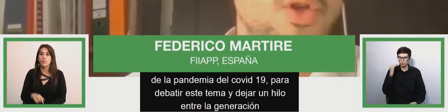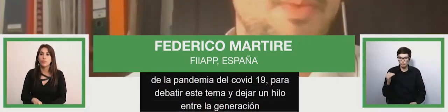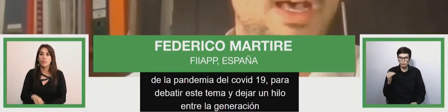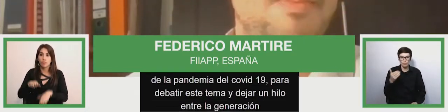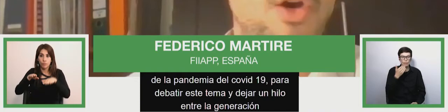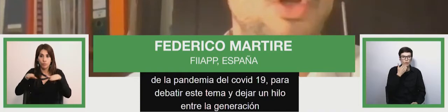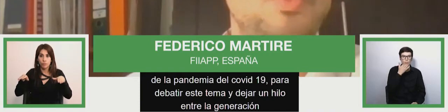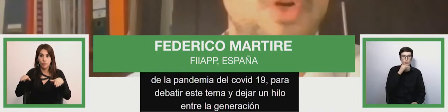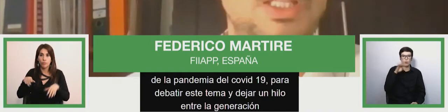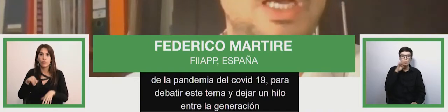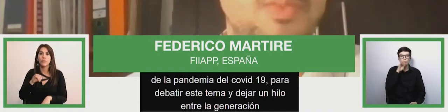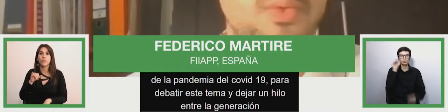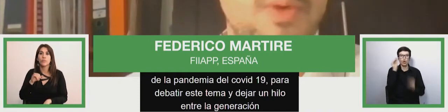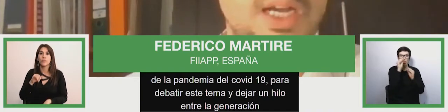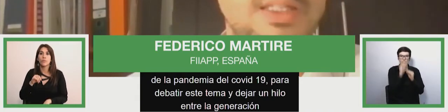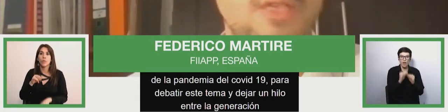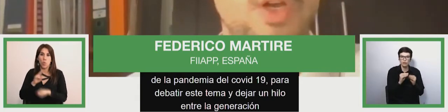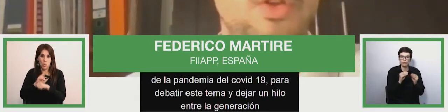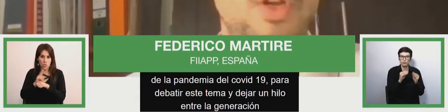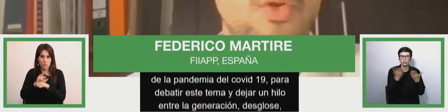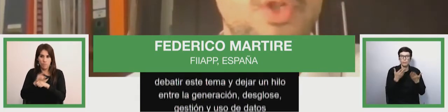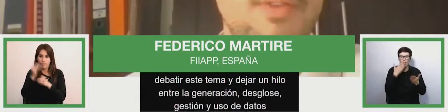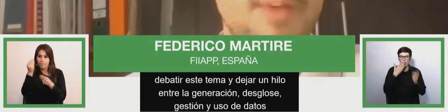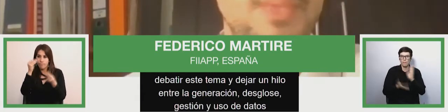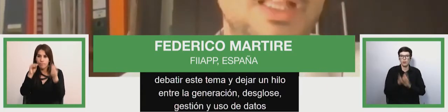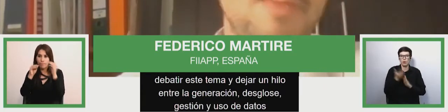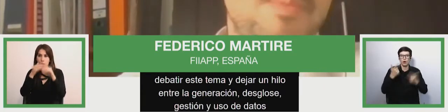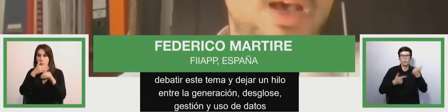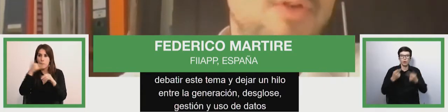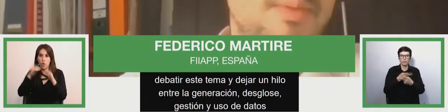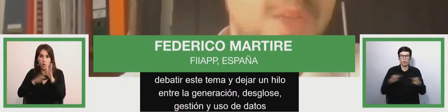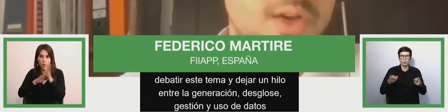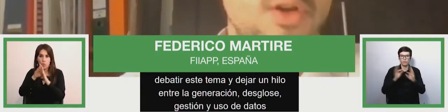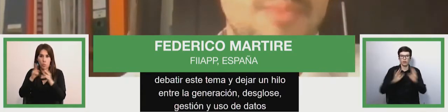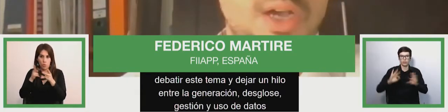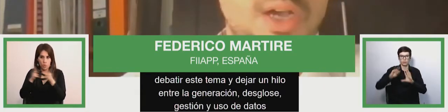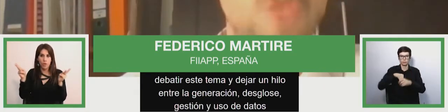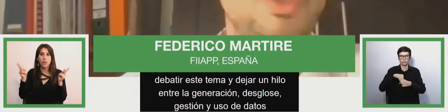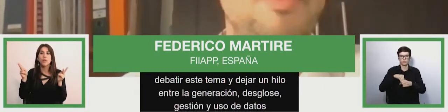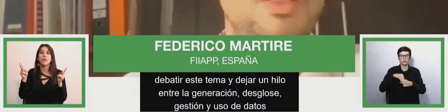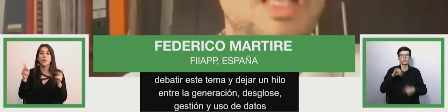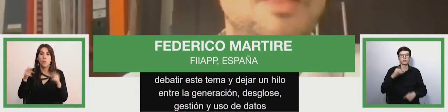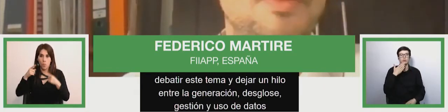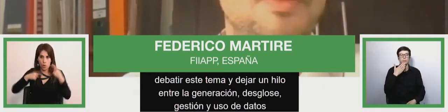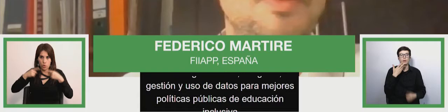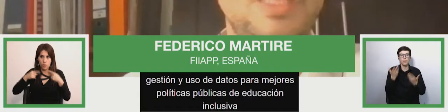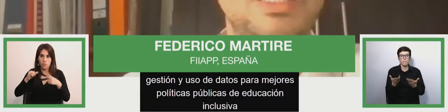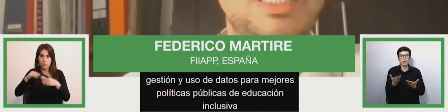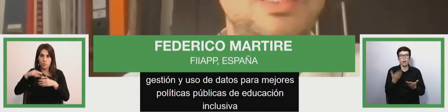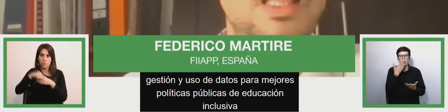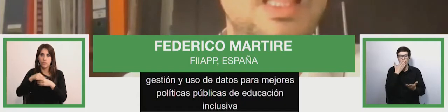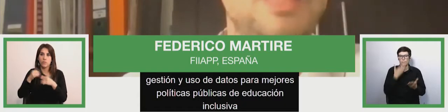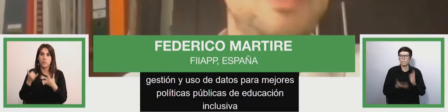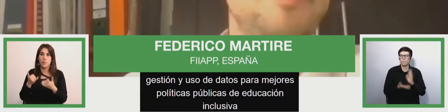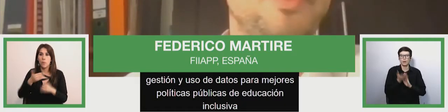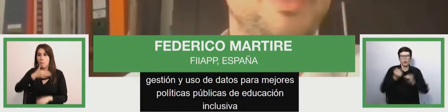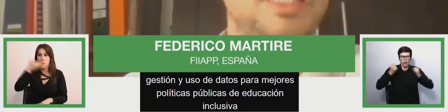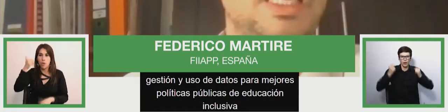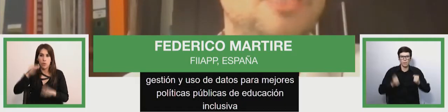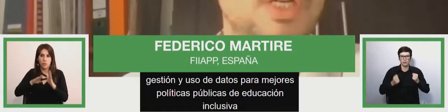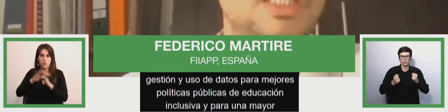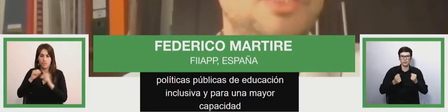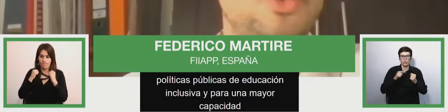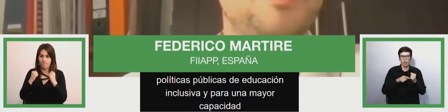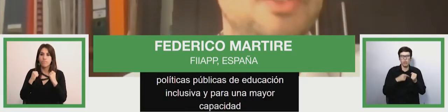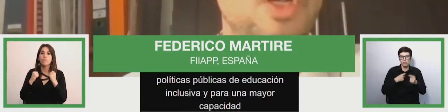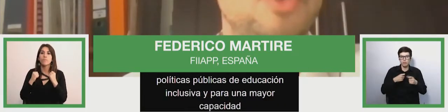datos para mejores políticas públicas de educación inclusiva y también para una mayor capacidad de incidencia por parte